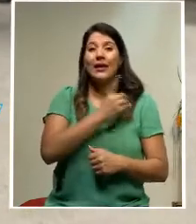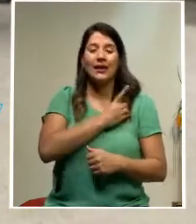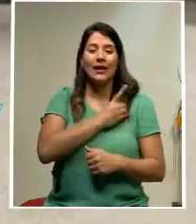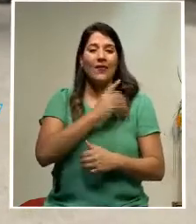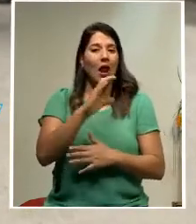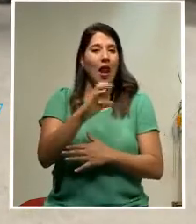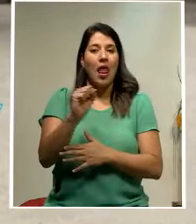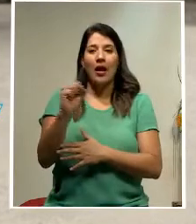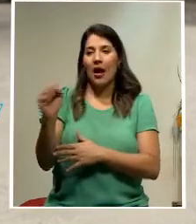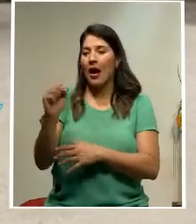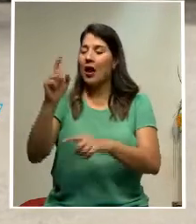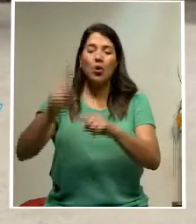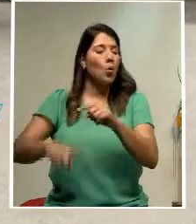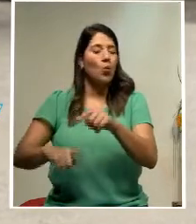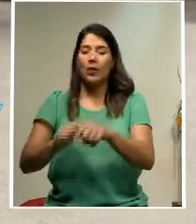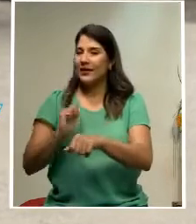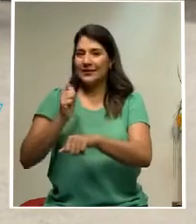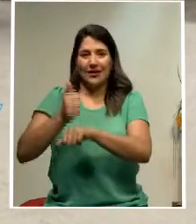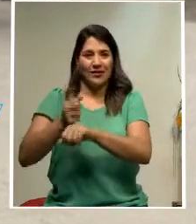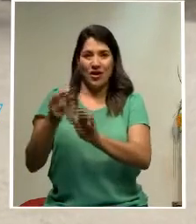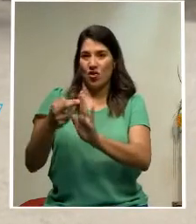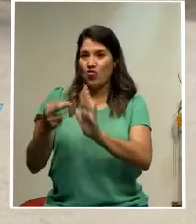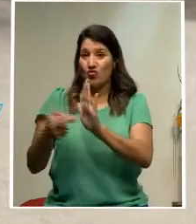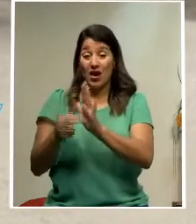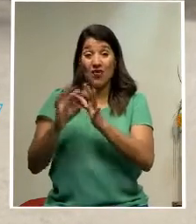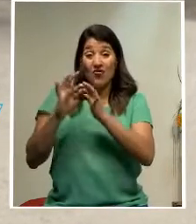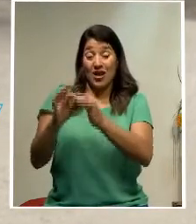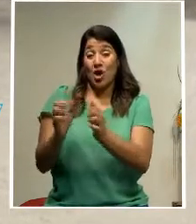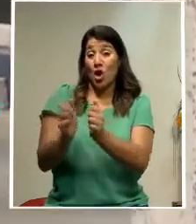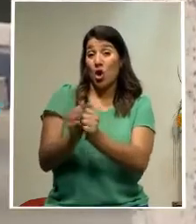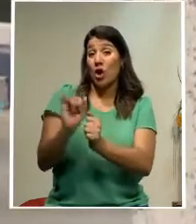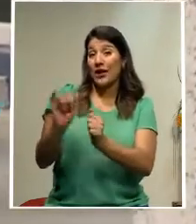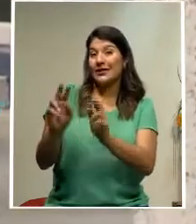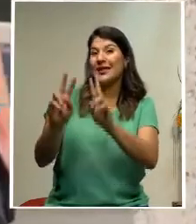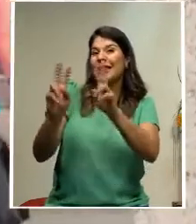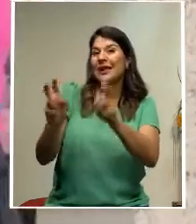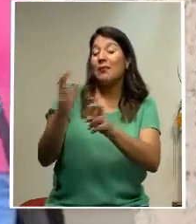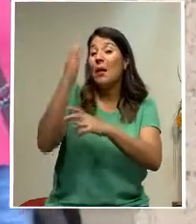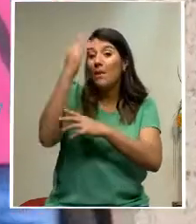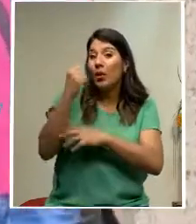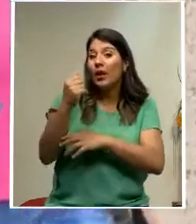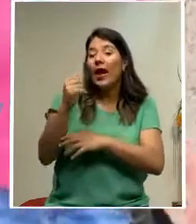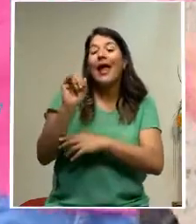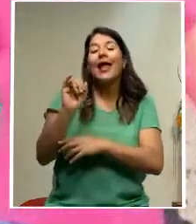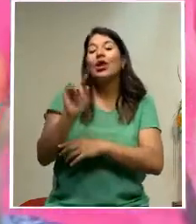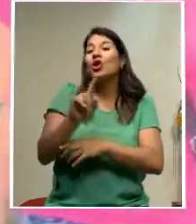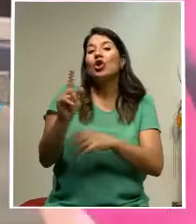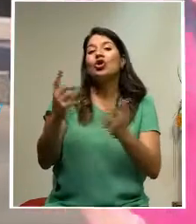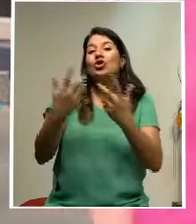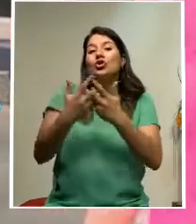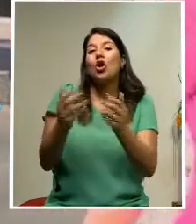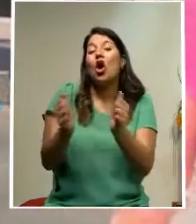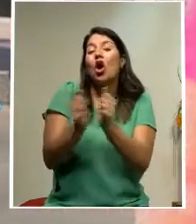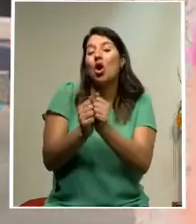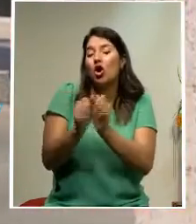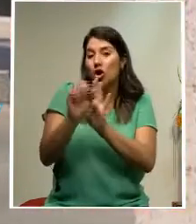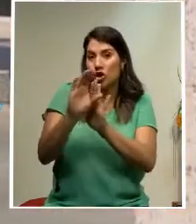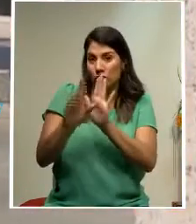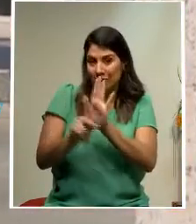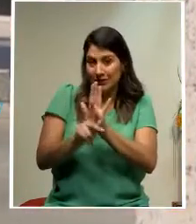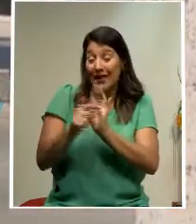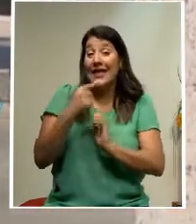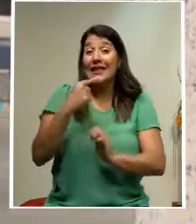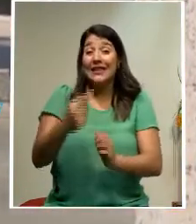o reglamentar en la materia por tener roces con los principios constitucionales y legales de la seguridad social. Según Román